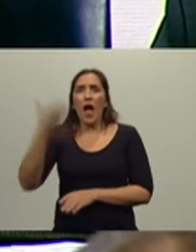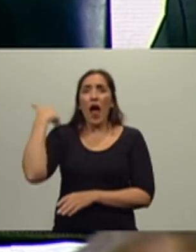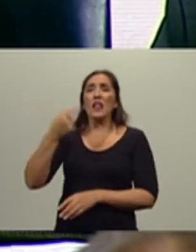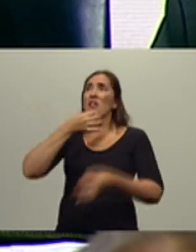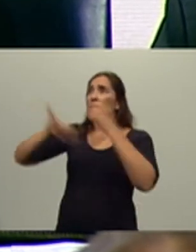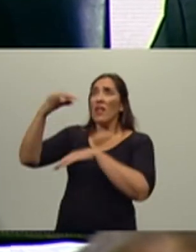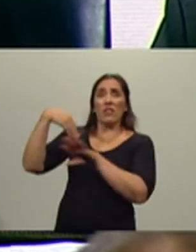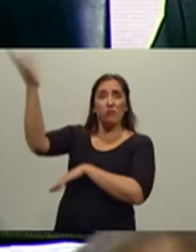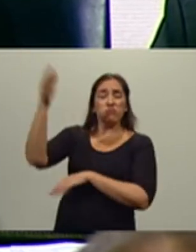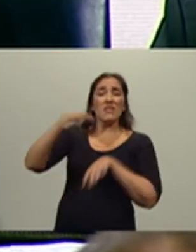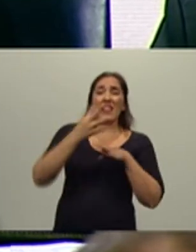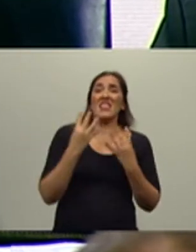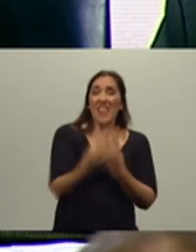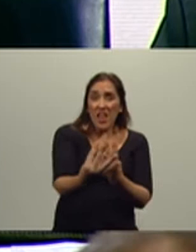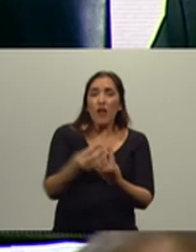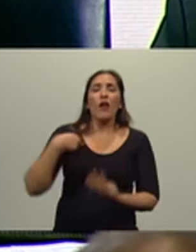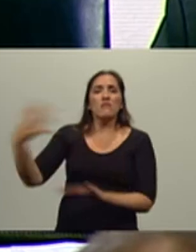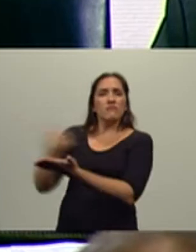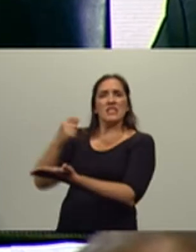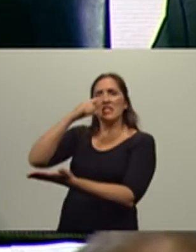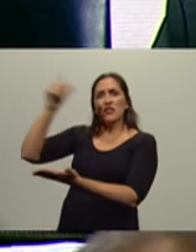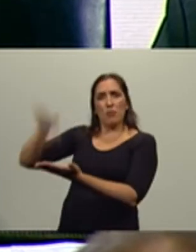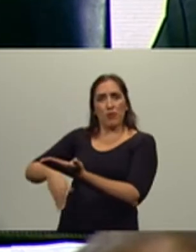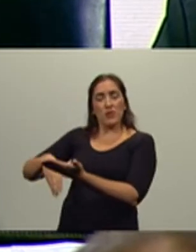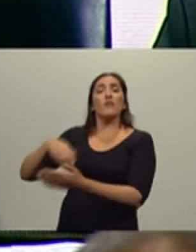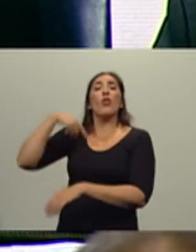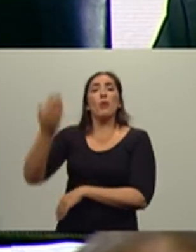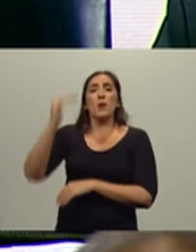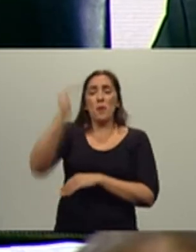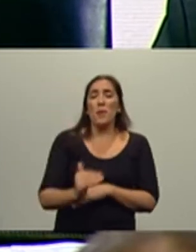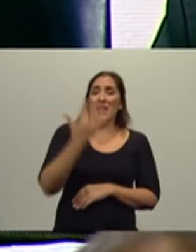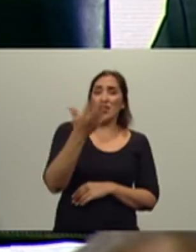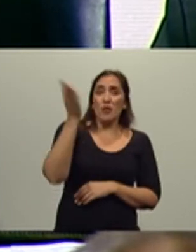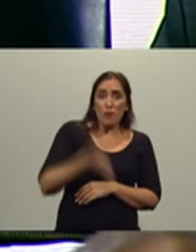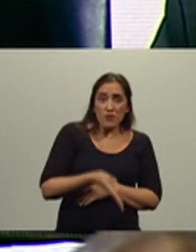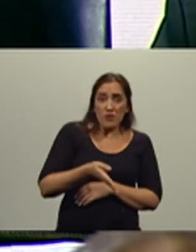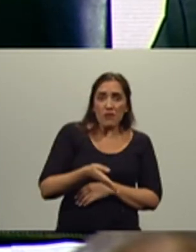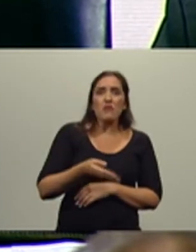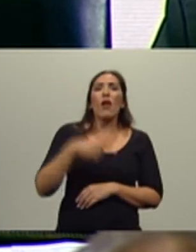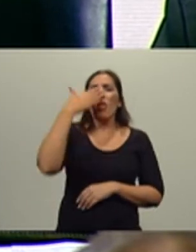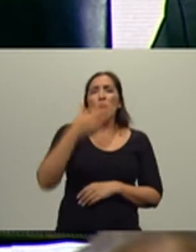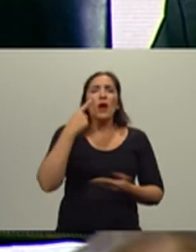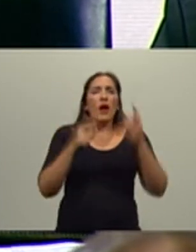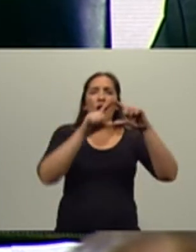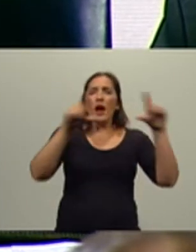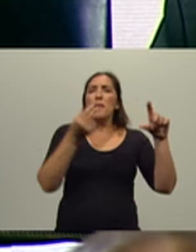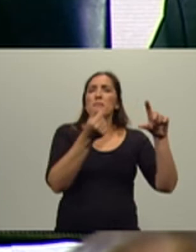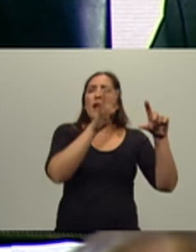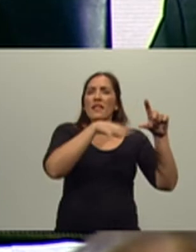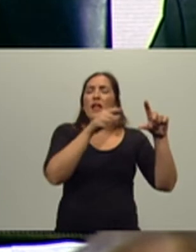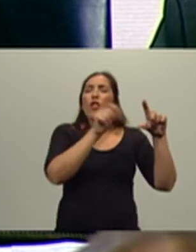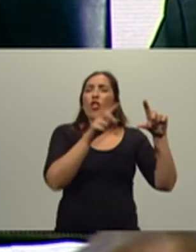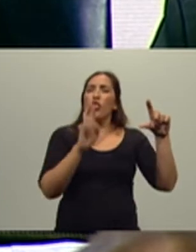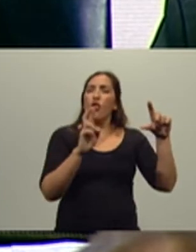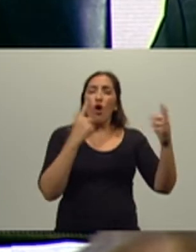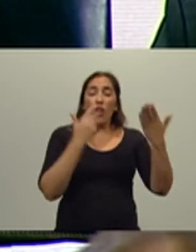al trigo, cosecha récord de trigo. Después le bajaron al 5% y como le metieron a la tablita del dólar, y estamos hablando